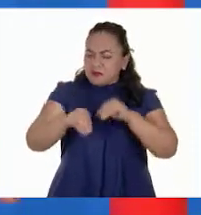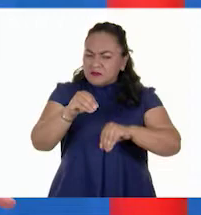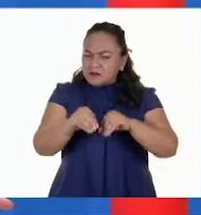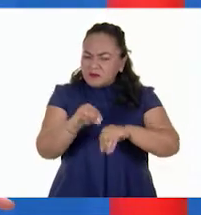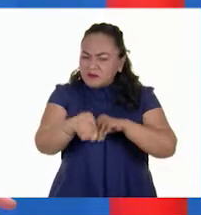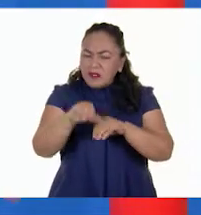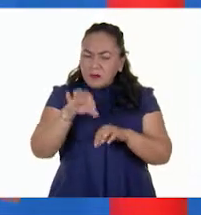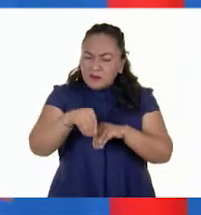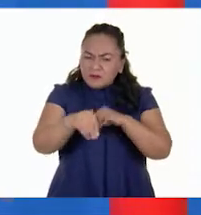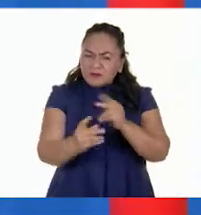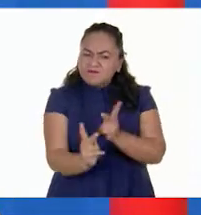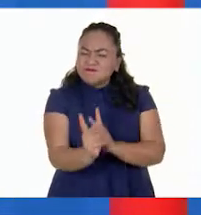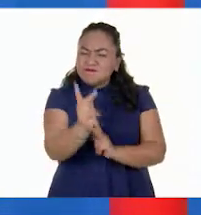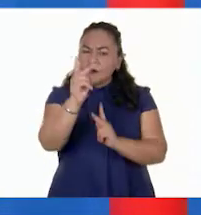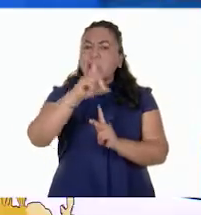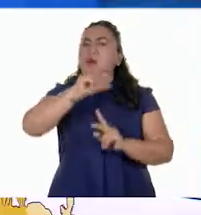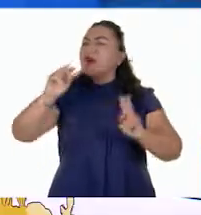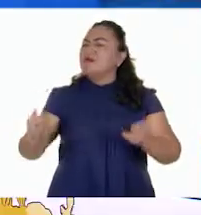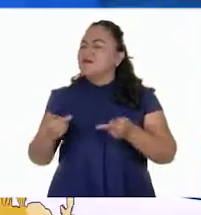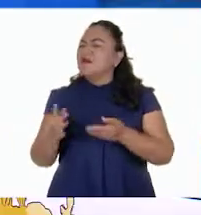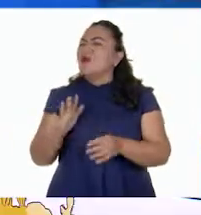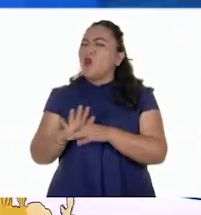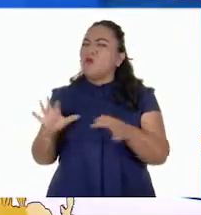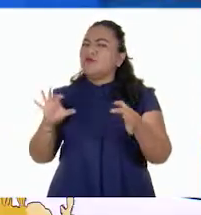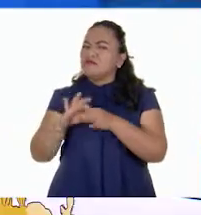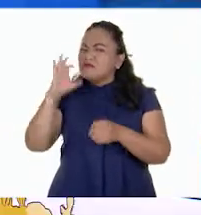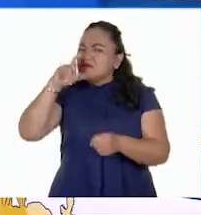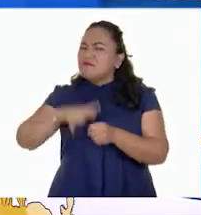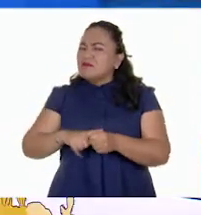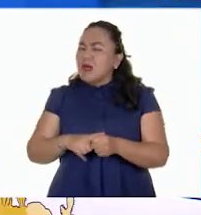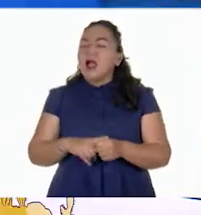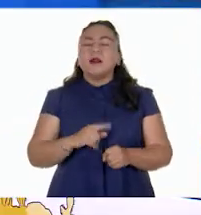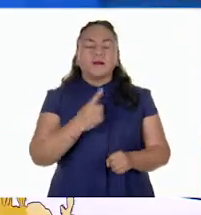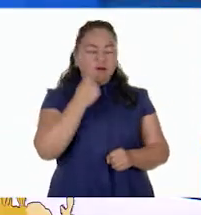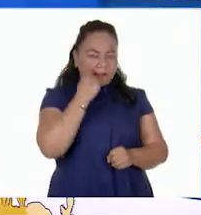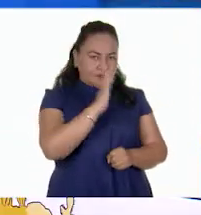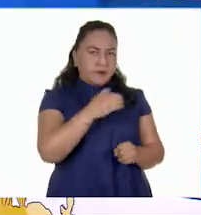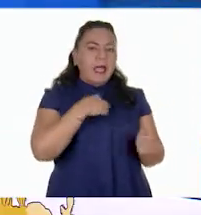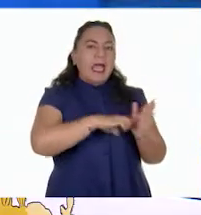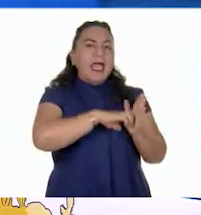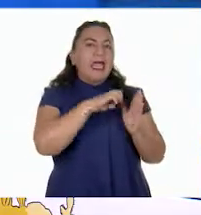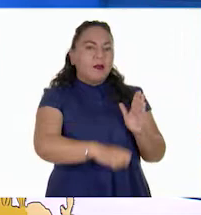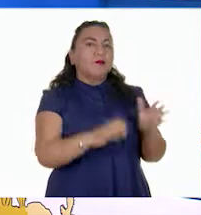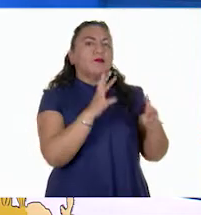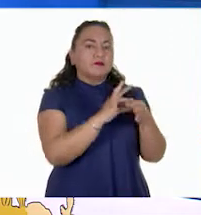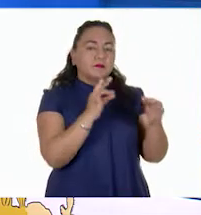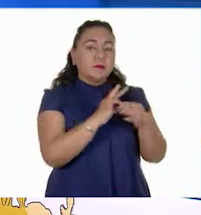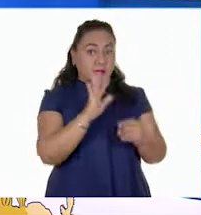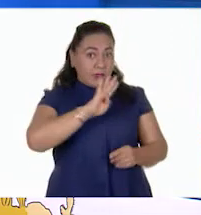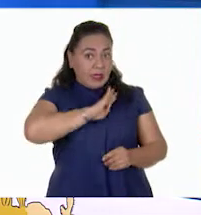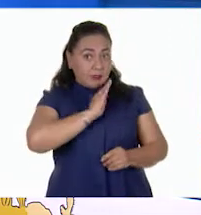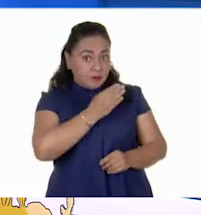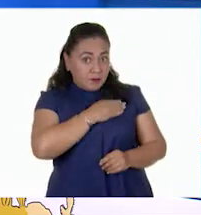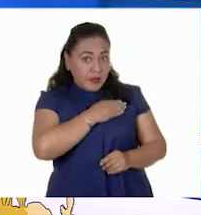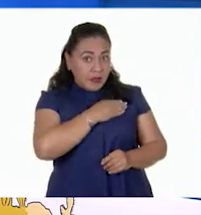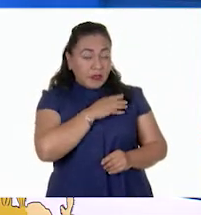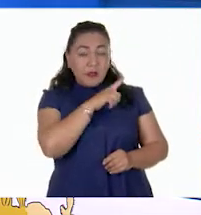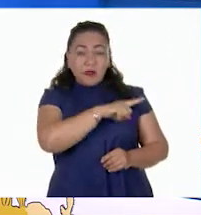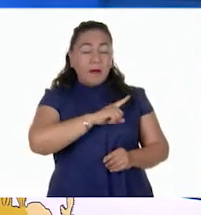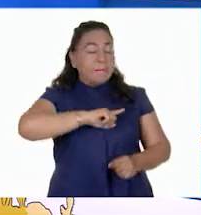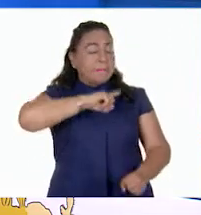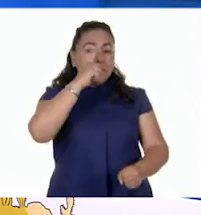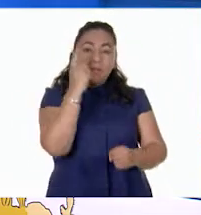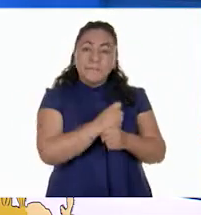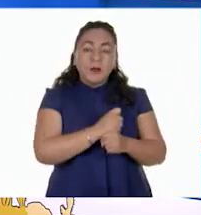¿Cuál es la relación con la cultura? Mira, creo que puede quedar más claro con un ejemplo. España es el primer